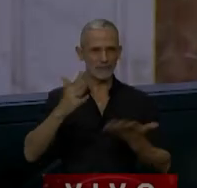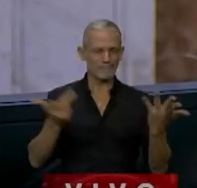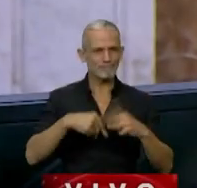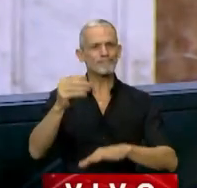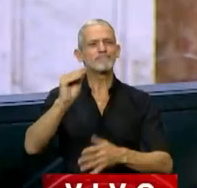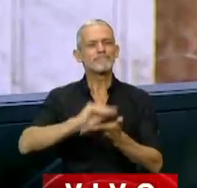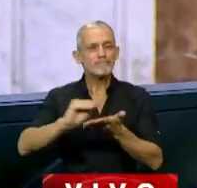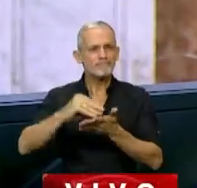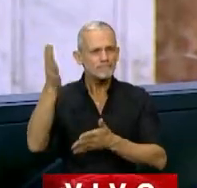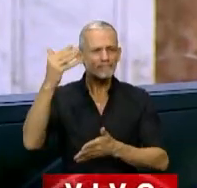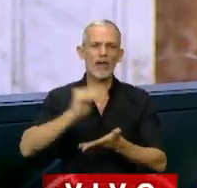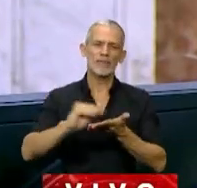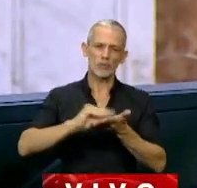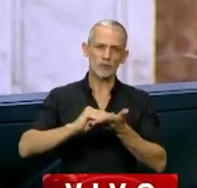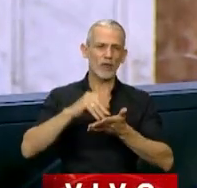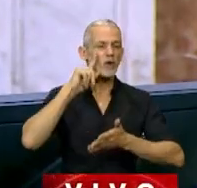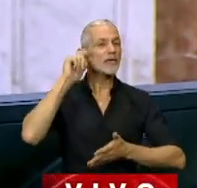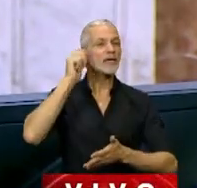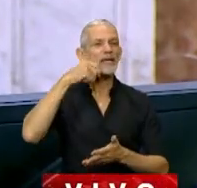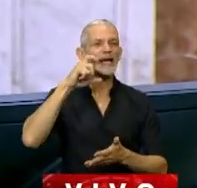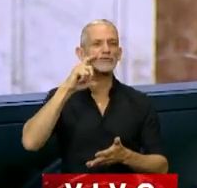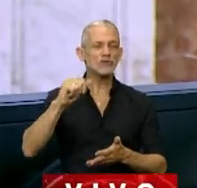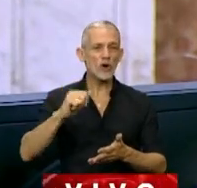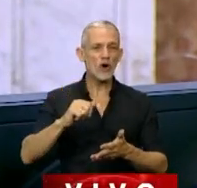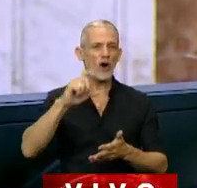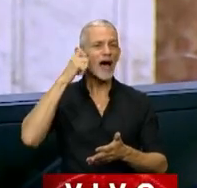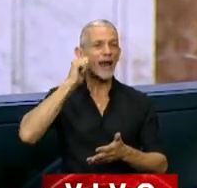Con uso de la palabra, el diputado Ignacio Garesaresca.